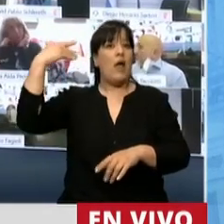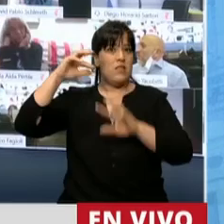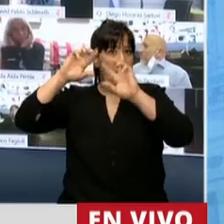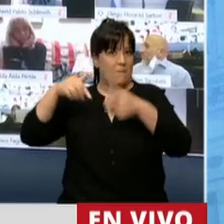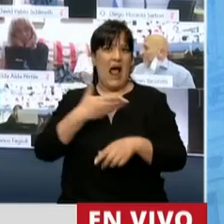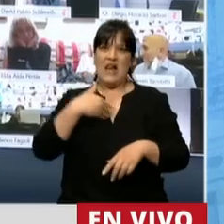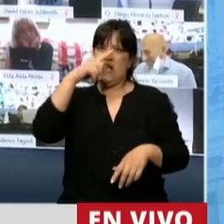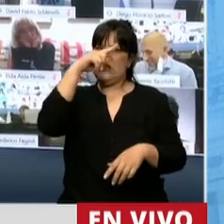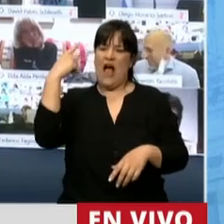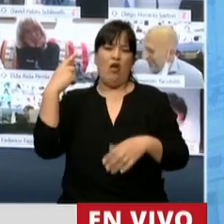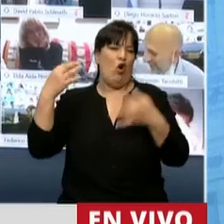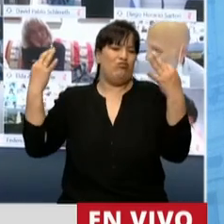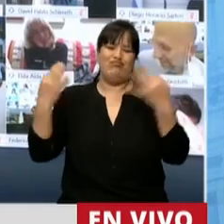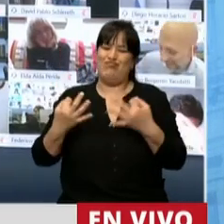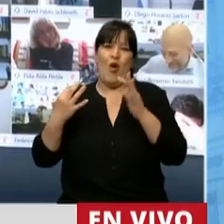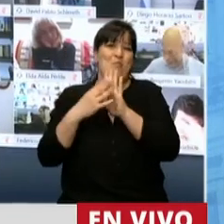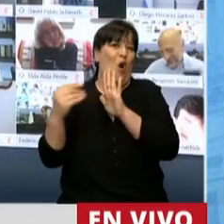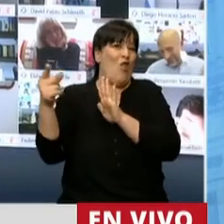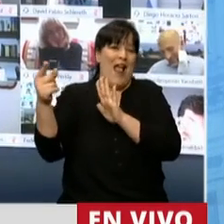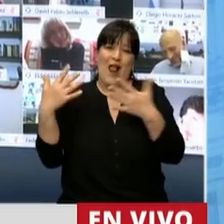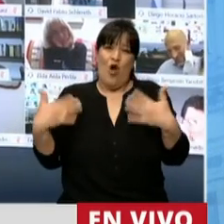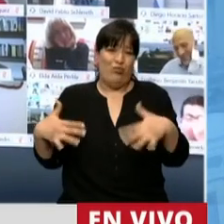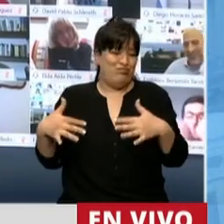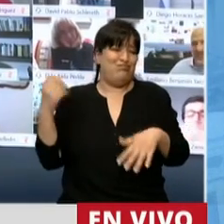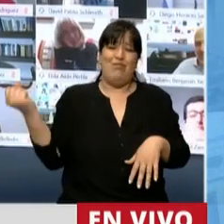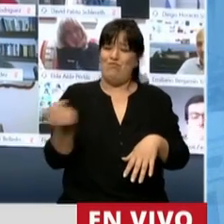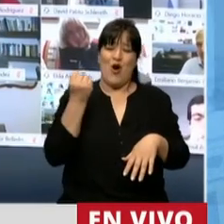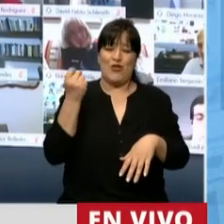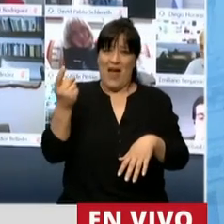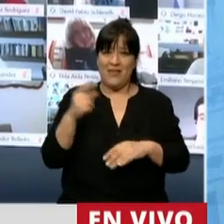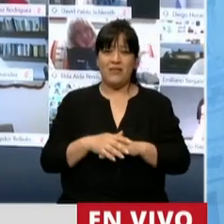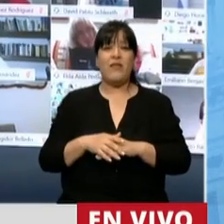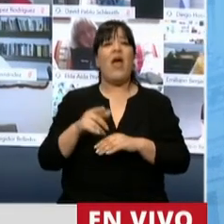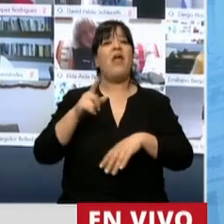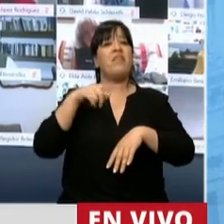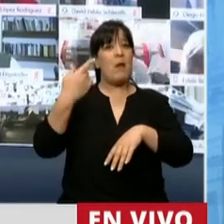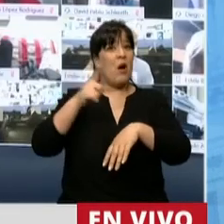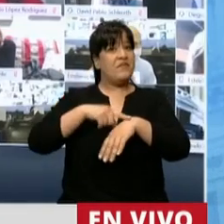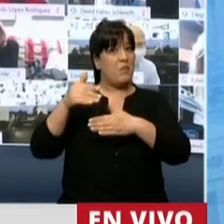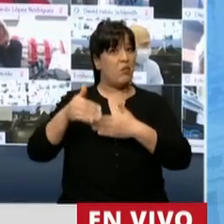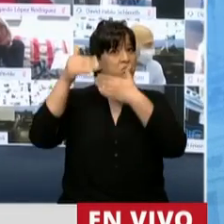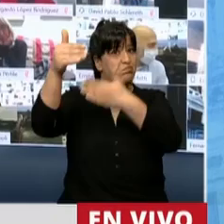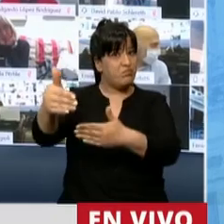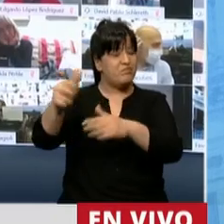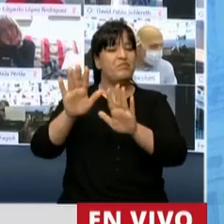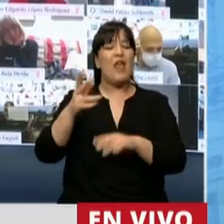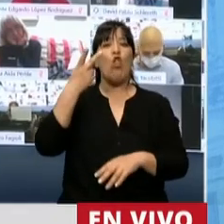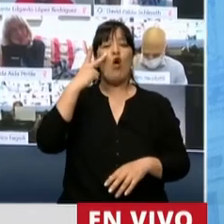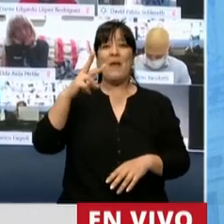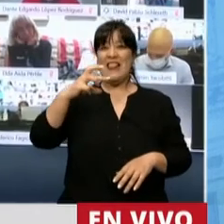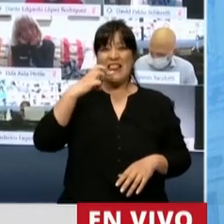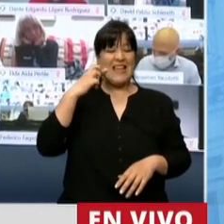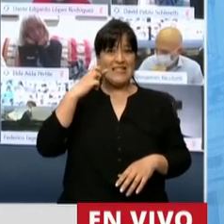creo, sumamente ejemplar y que tenemos que valorar en toda su dimensión. Fue prorrogada y a mitad del año 2019